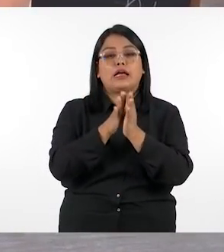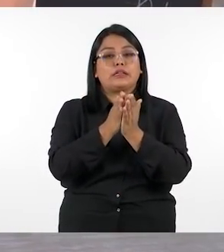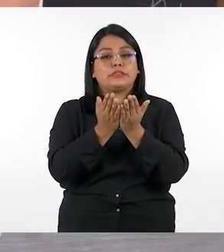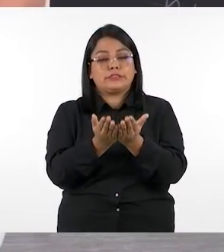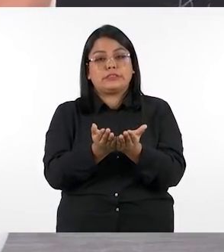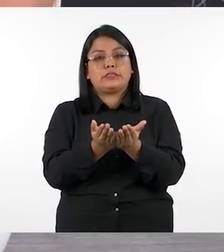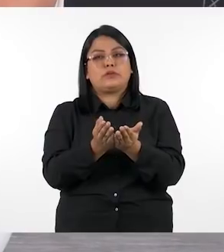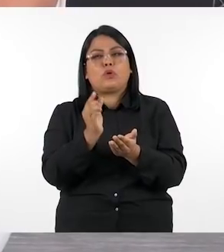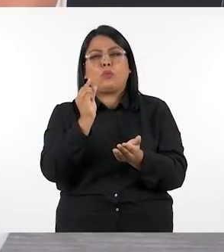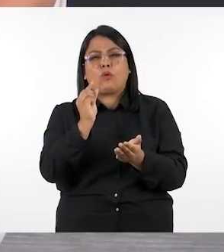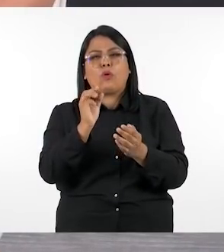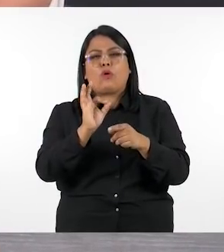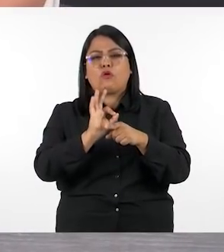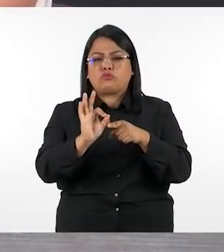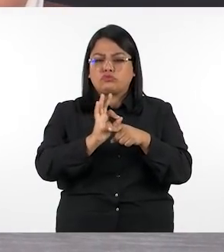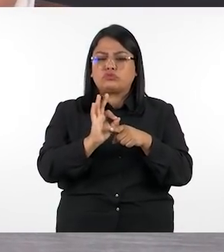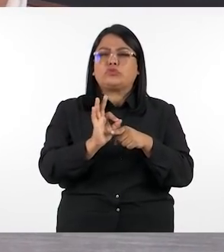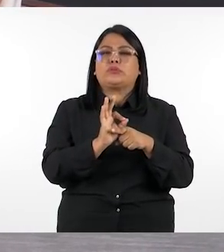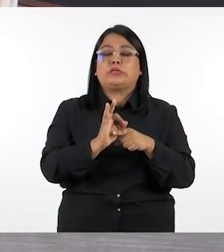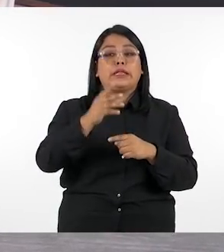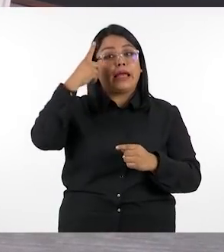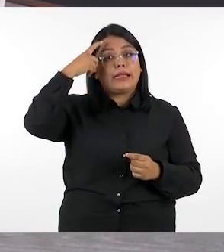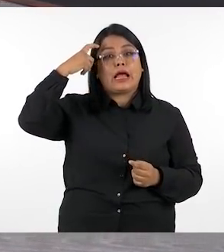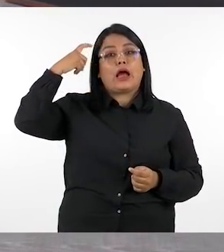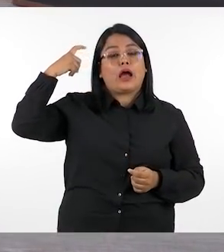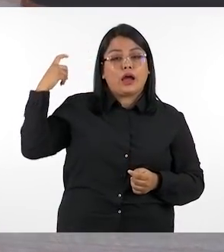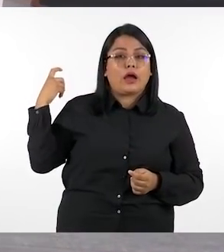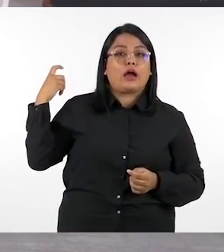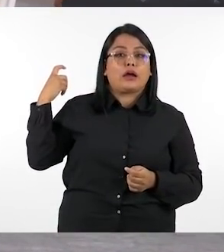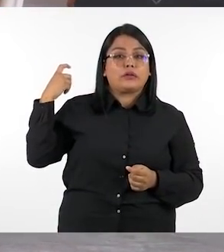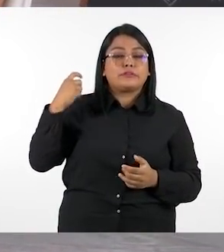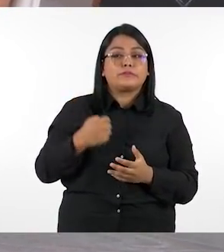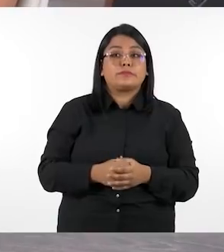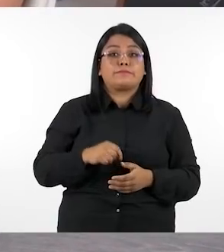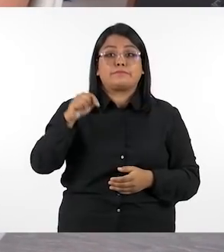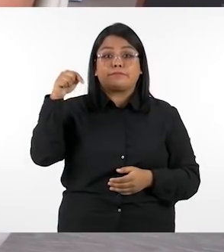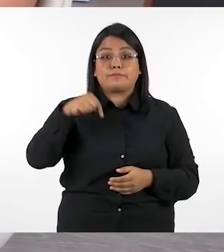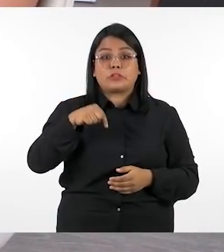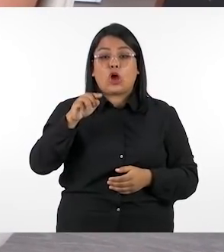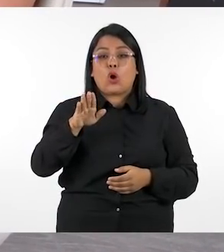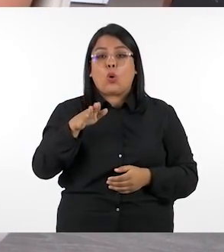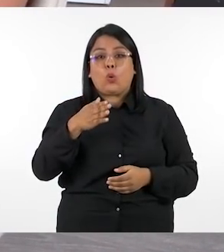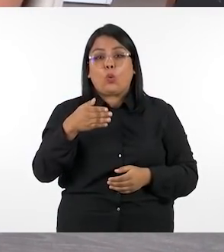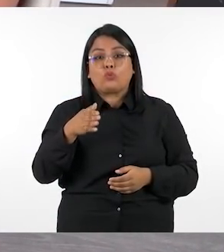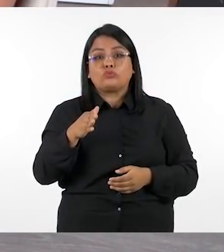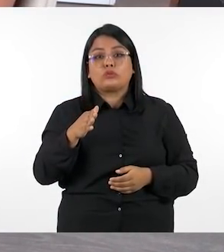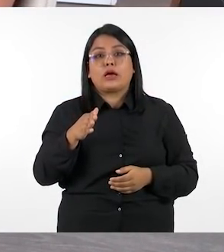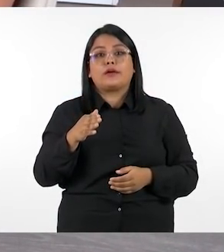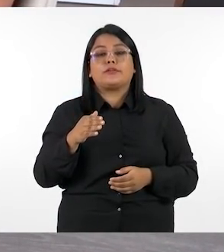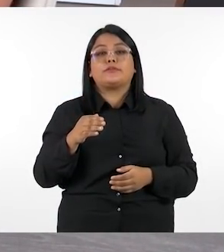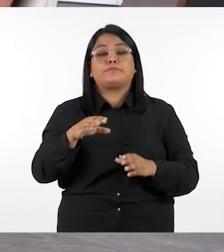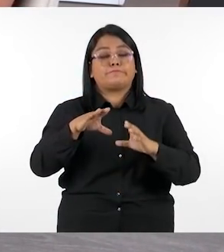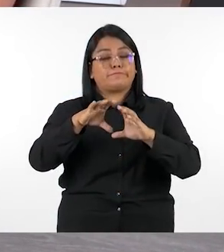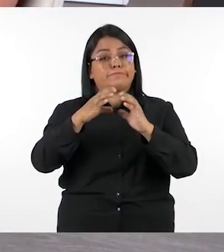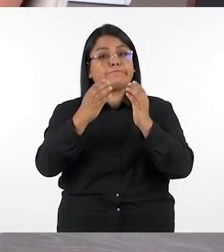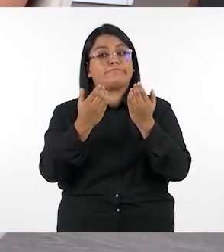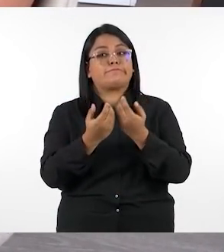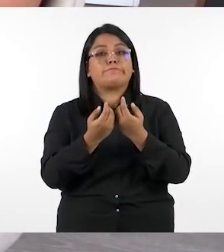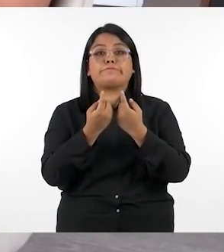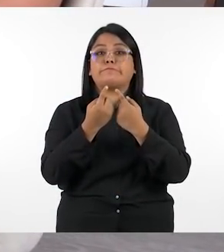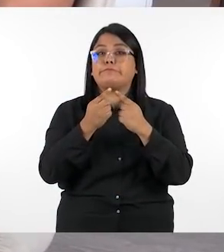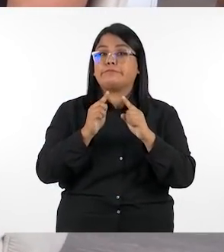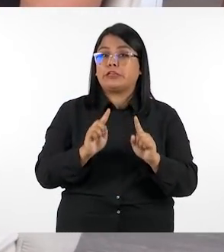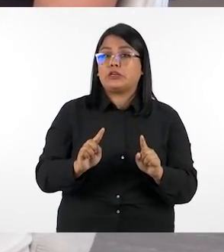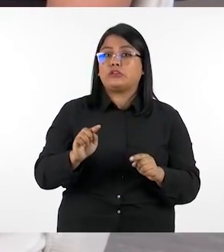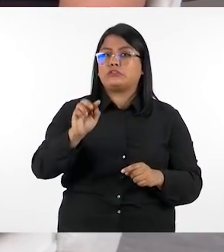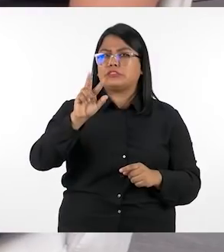texto un poco de cómo funciona y recordemos que este es para utilizarlo dentro de la clase pero